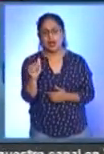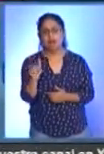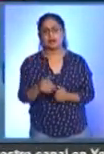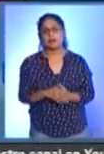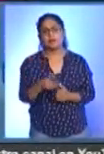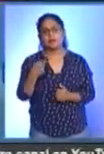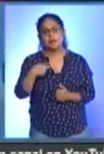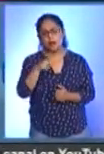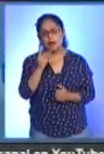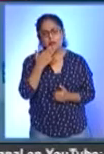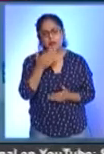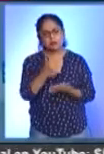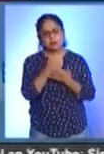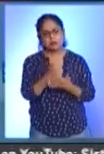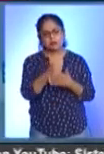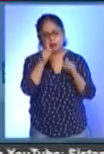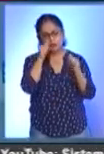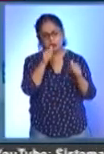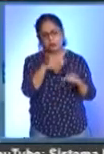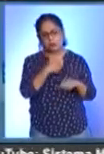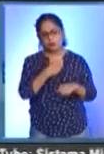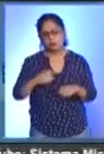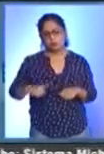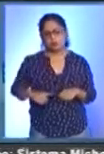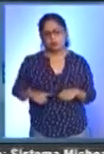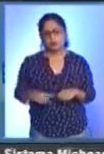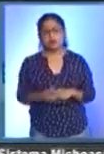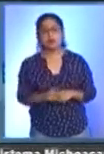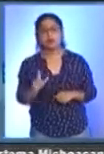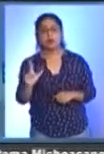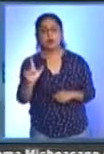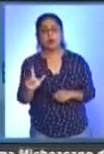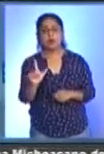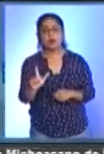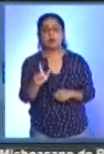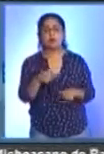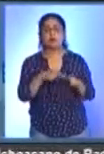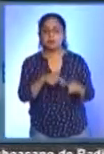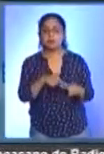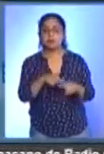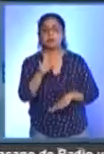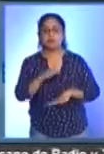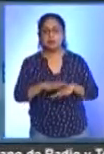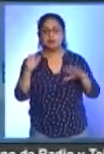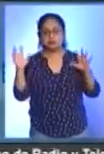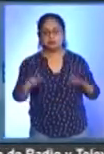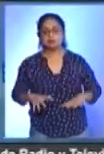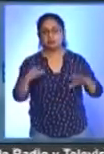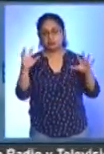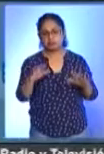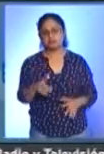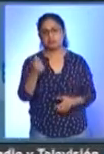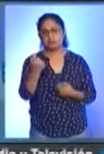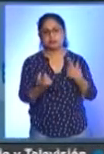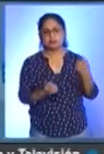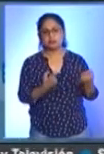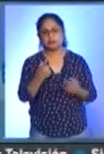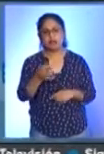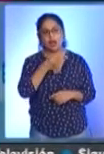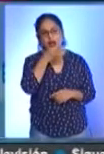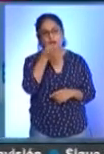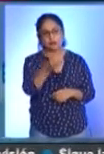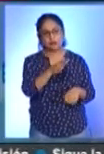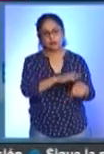pero fue atendido por el municipio. Este lunes seguirán afectando la capital michoacana algunos fenómenos meteorológicos, alertó el